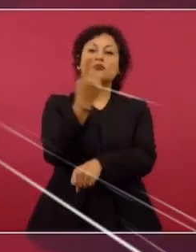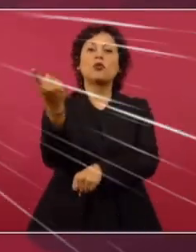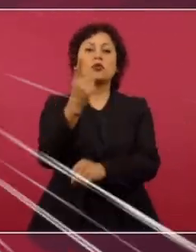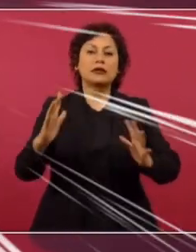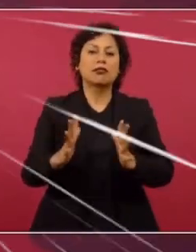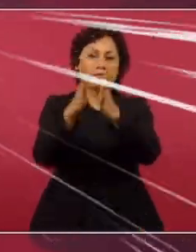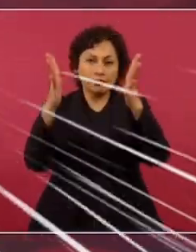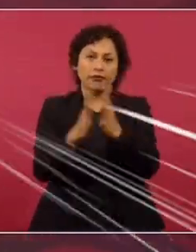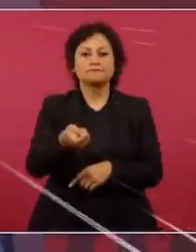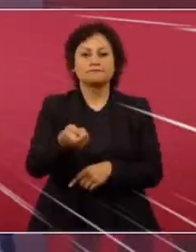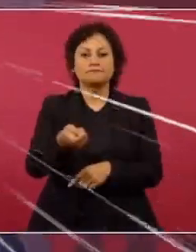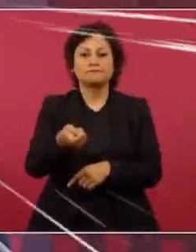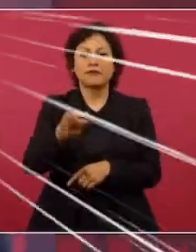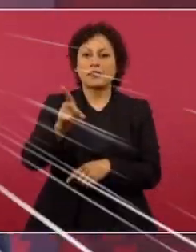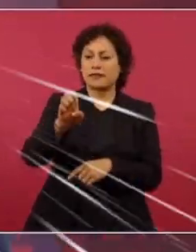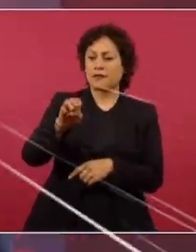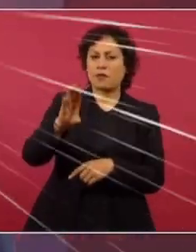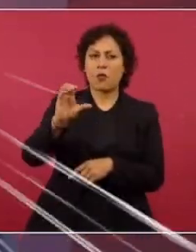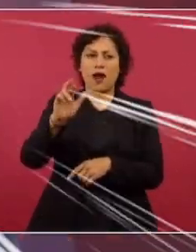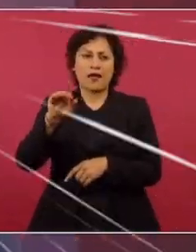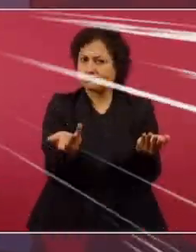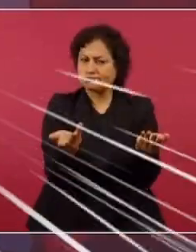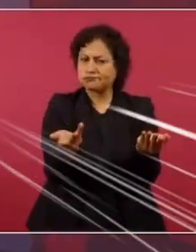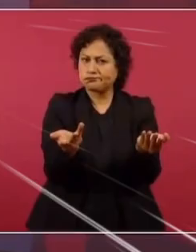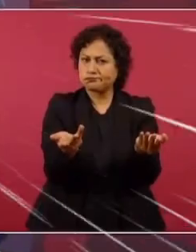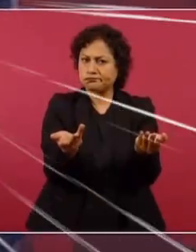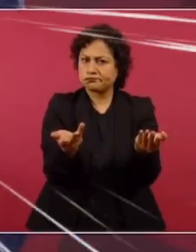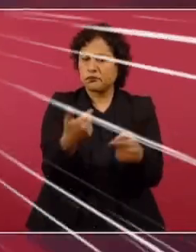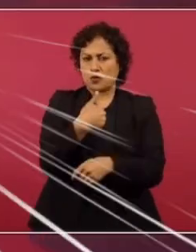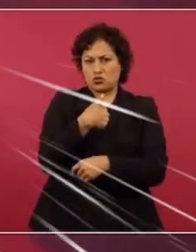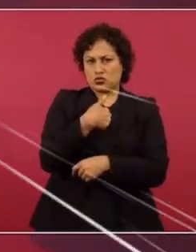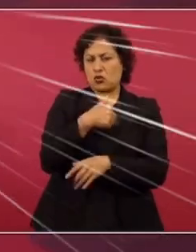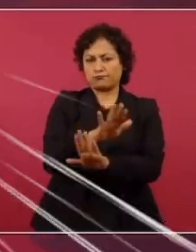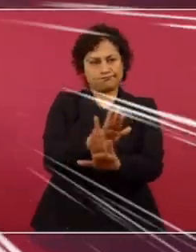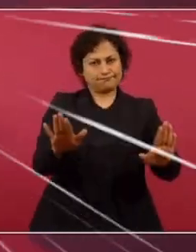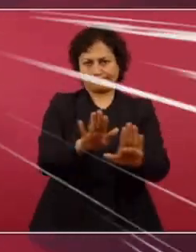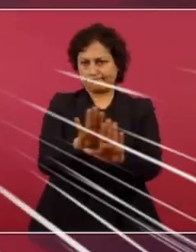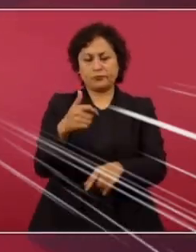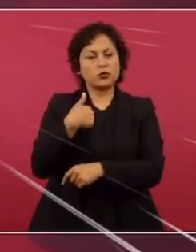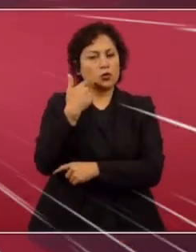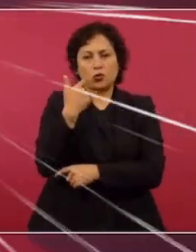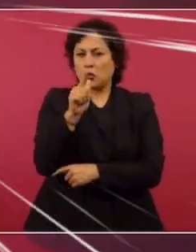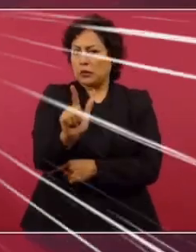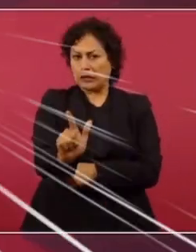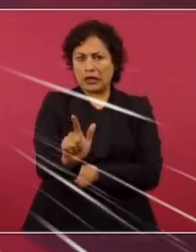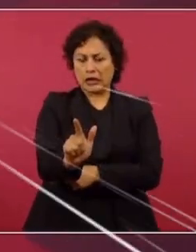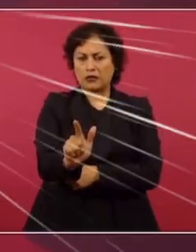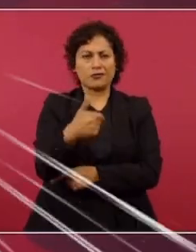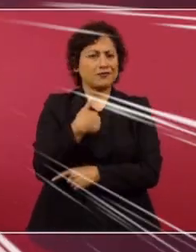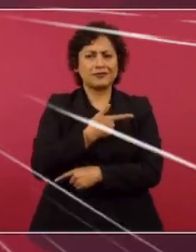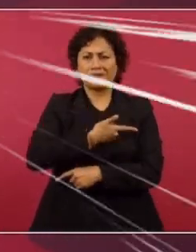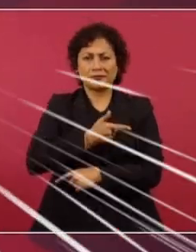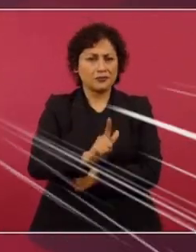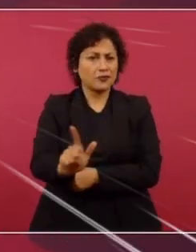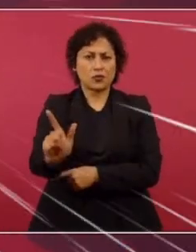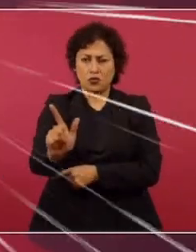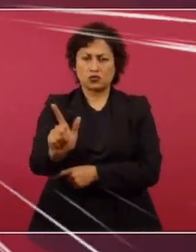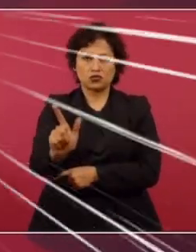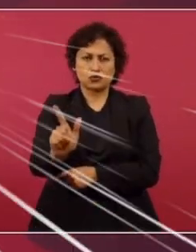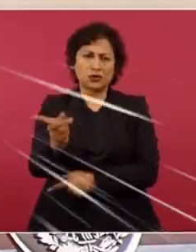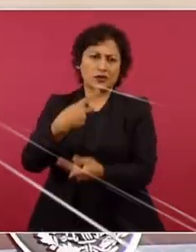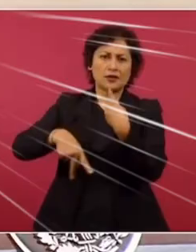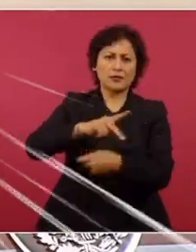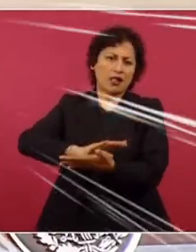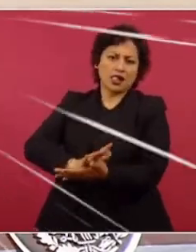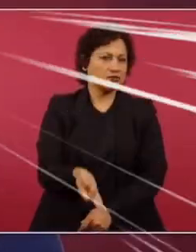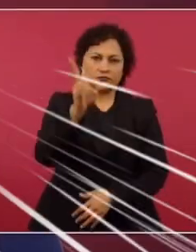es pluralidad, no es pensamiento único, no quiero eso, no lo deseo, no me gusta. Que se agreda, que se